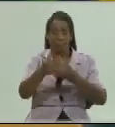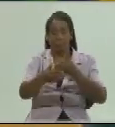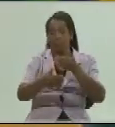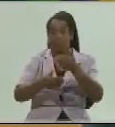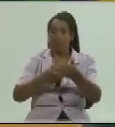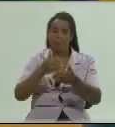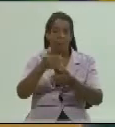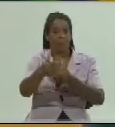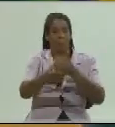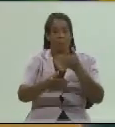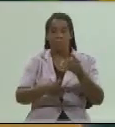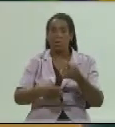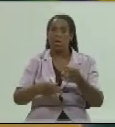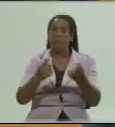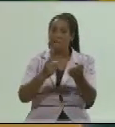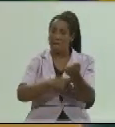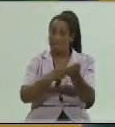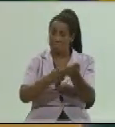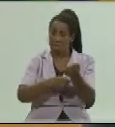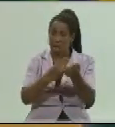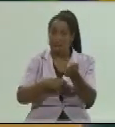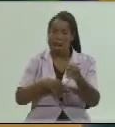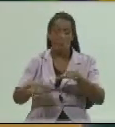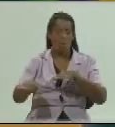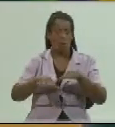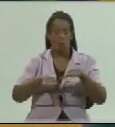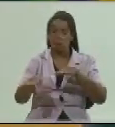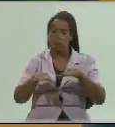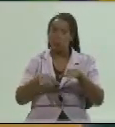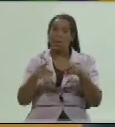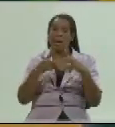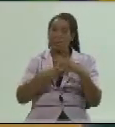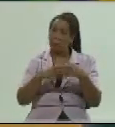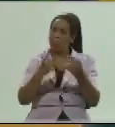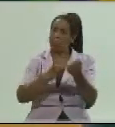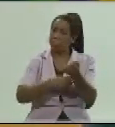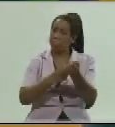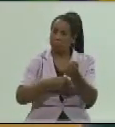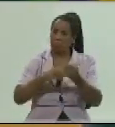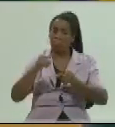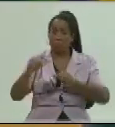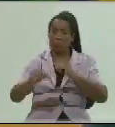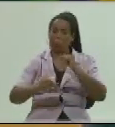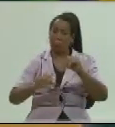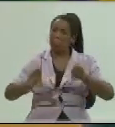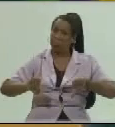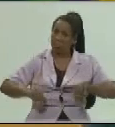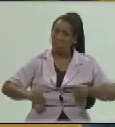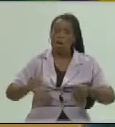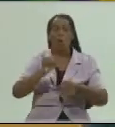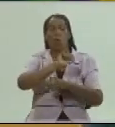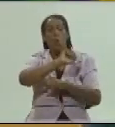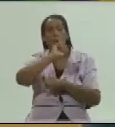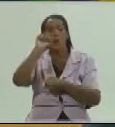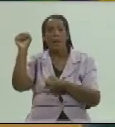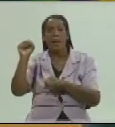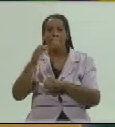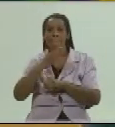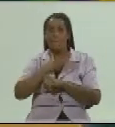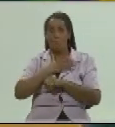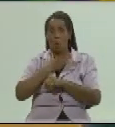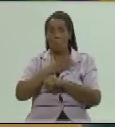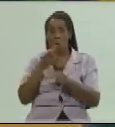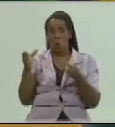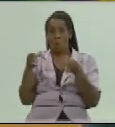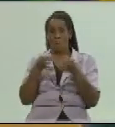se adapta a las condiciones de cada momento y que esa adaptación que esa renovación la tenemos que lograr en el propio comité de